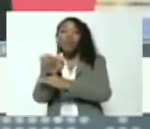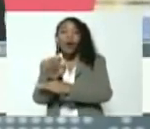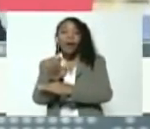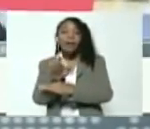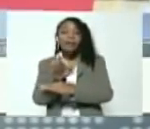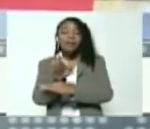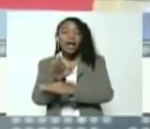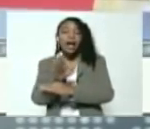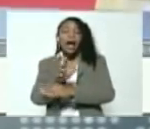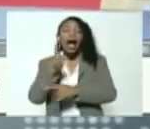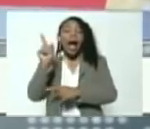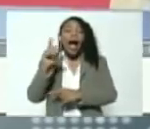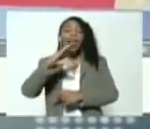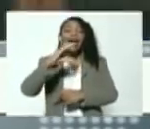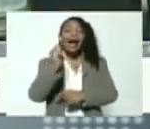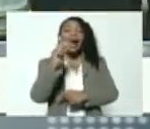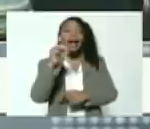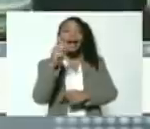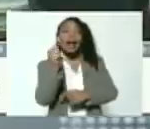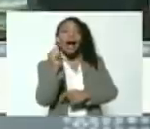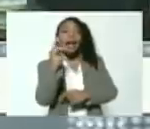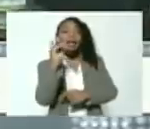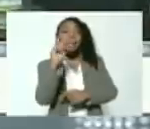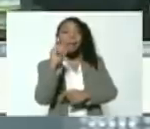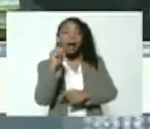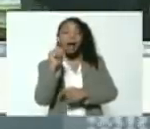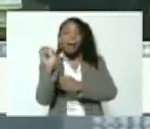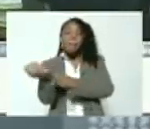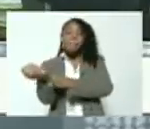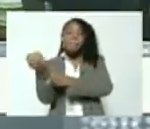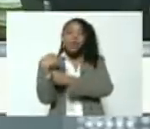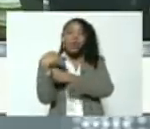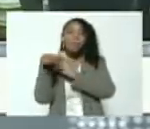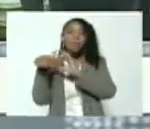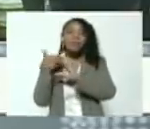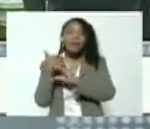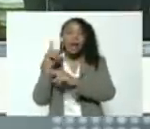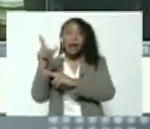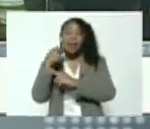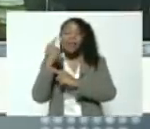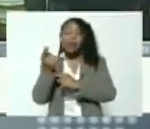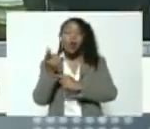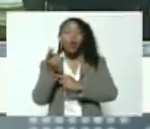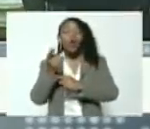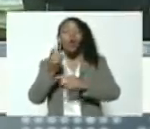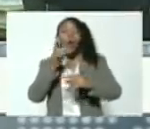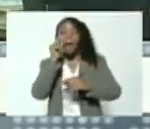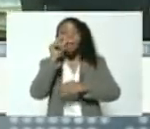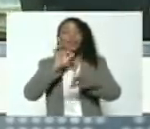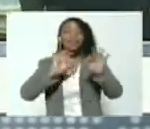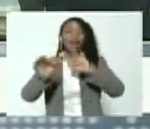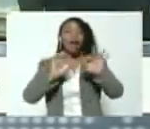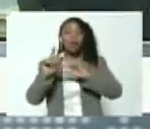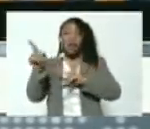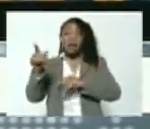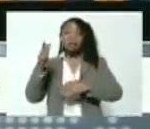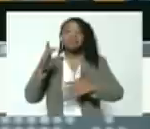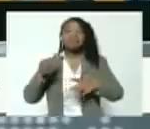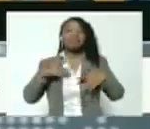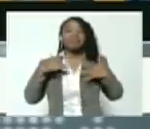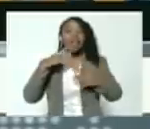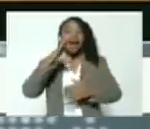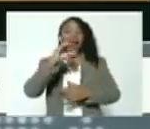Y me ha mandado a decir, Steven Seagal, que ha pasado en